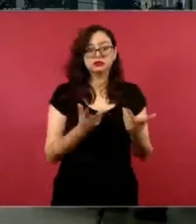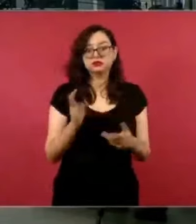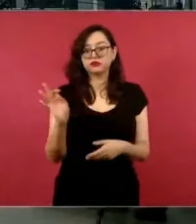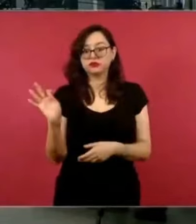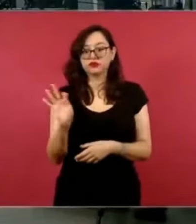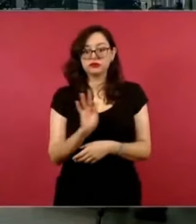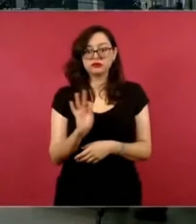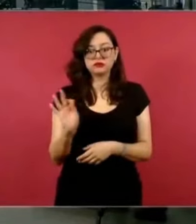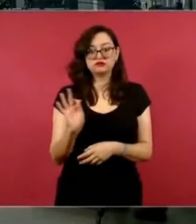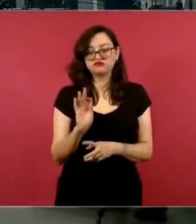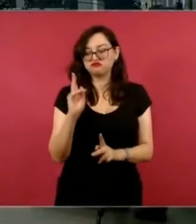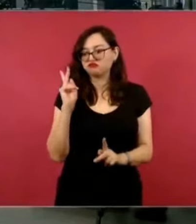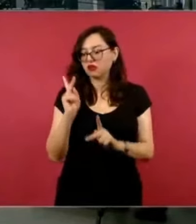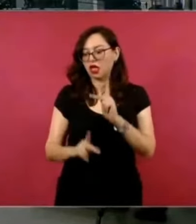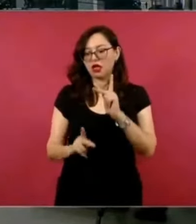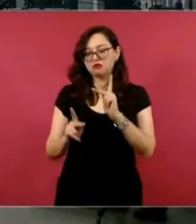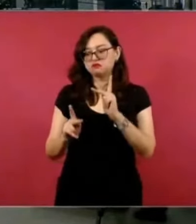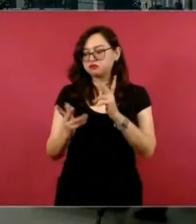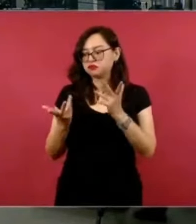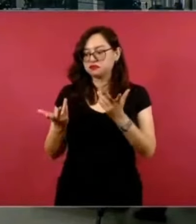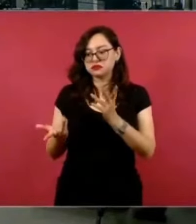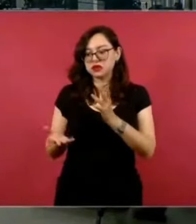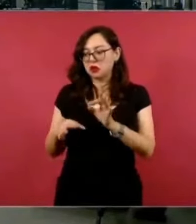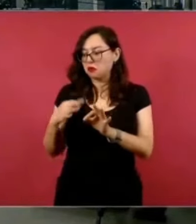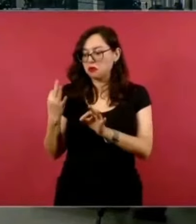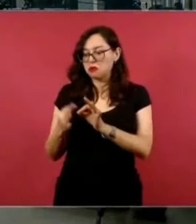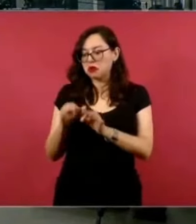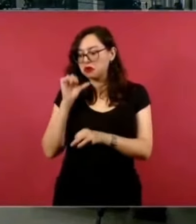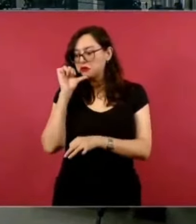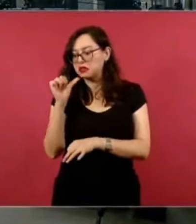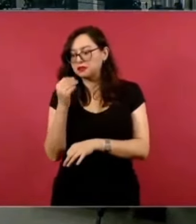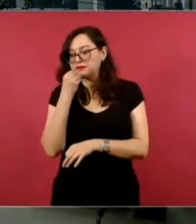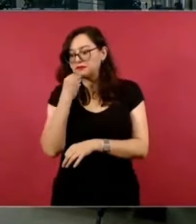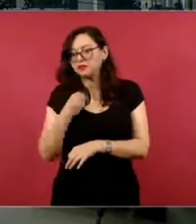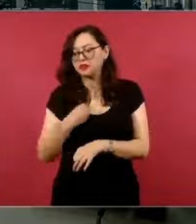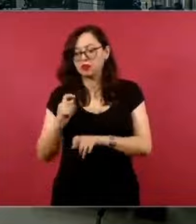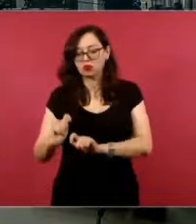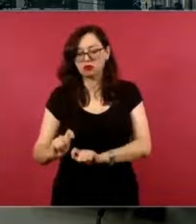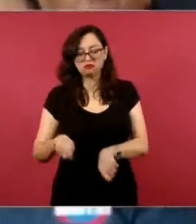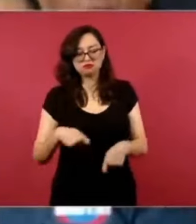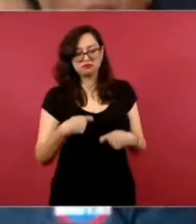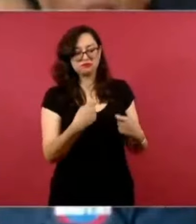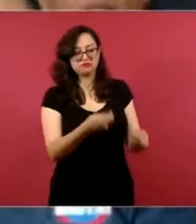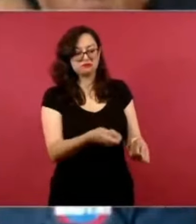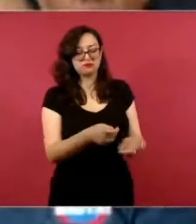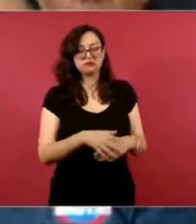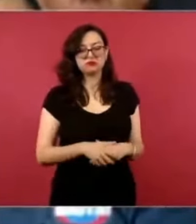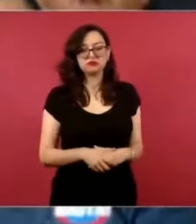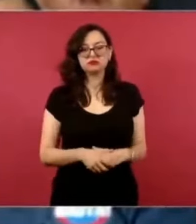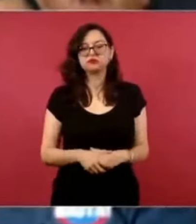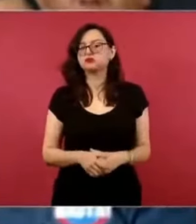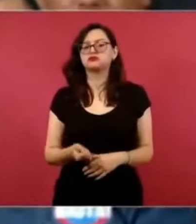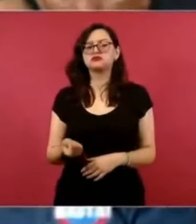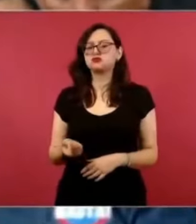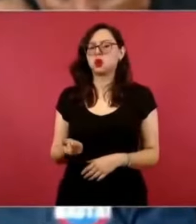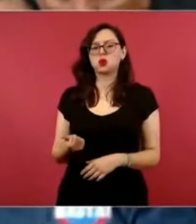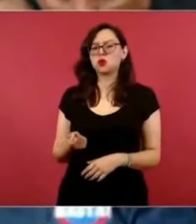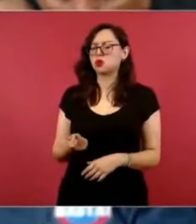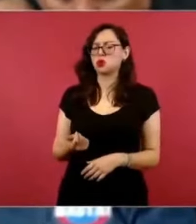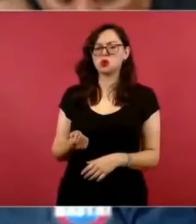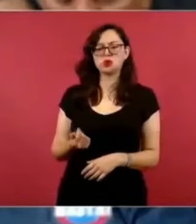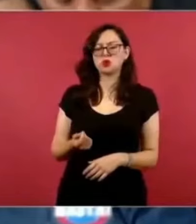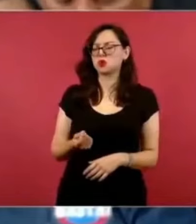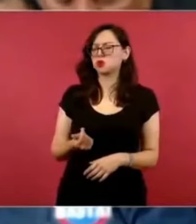hacia la siguiente administración o alrededor de cuántos proyectos? Muy pocos. Muy pocos. No, porque